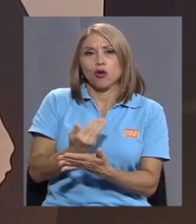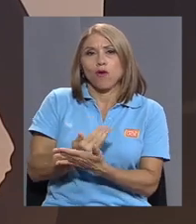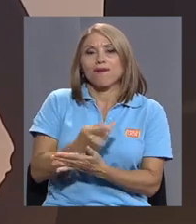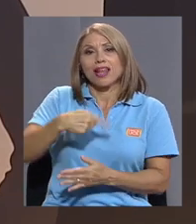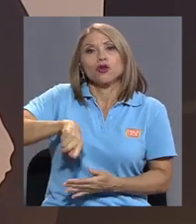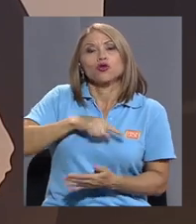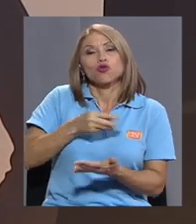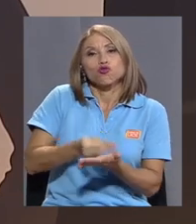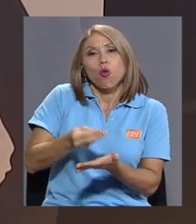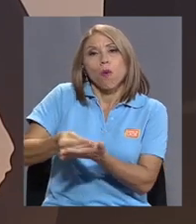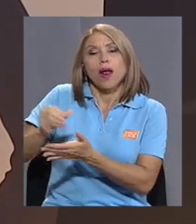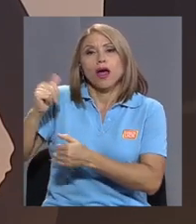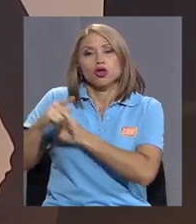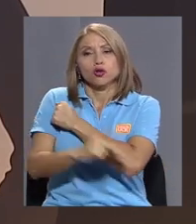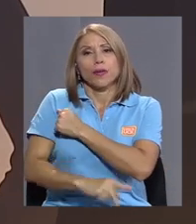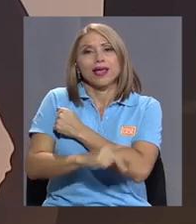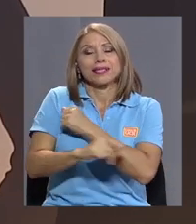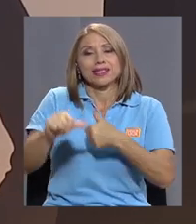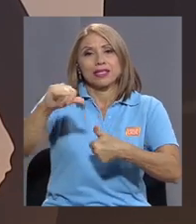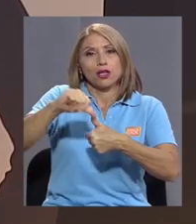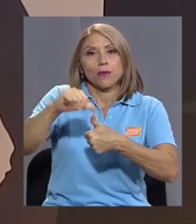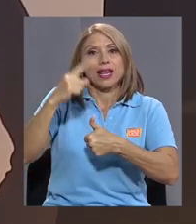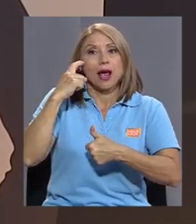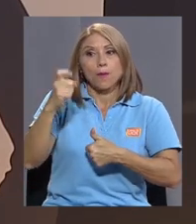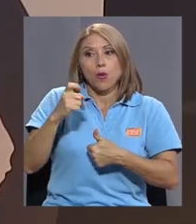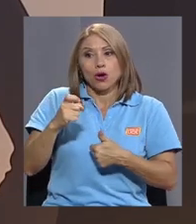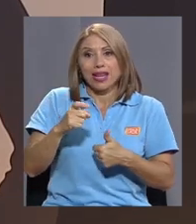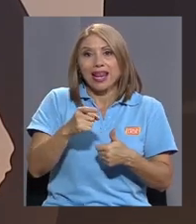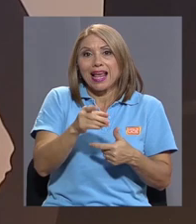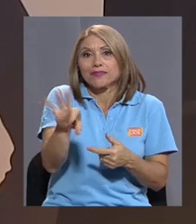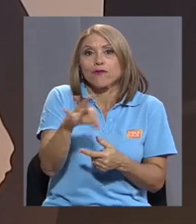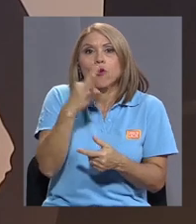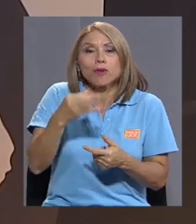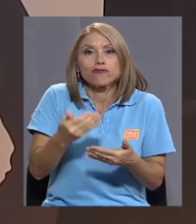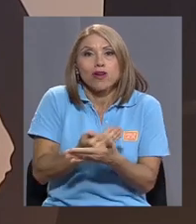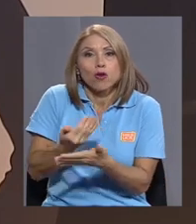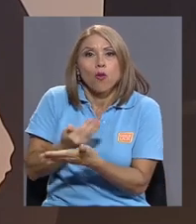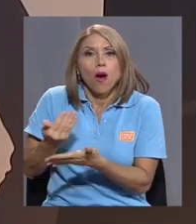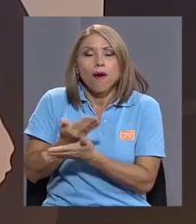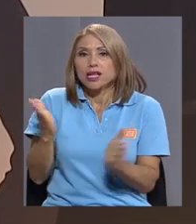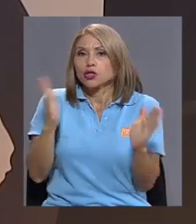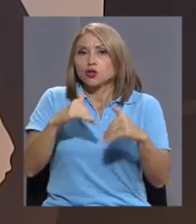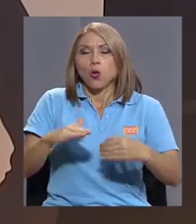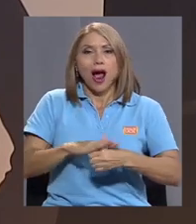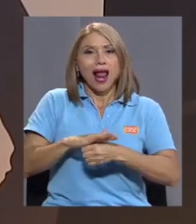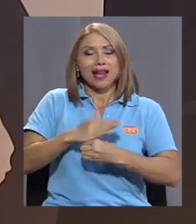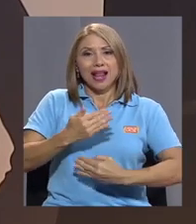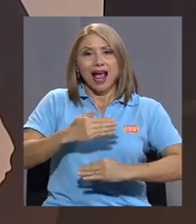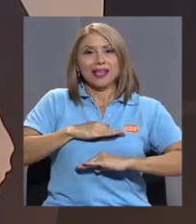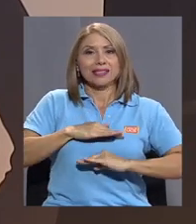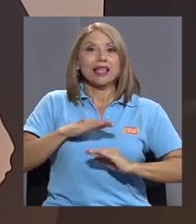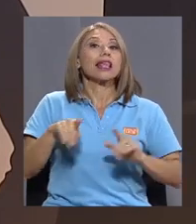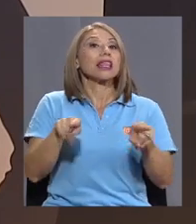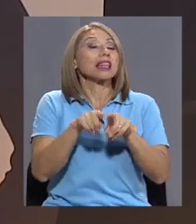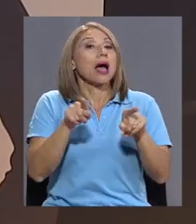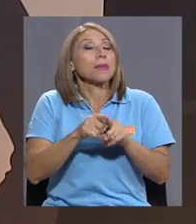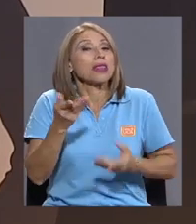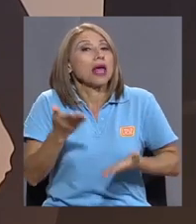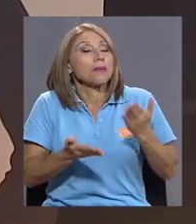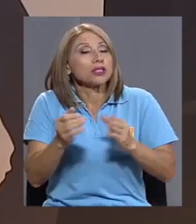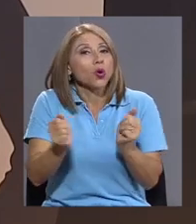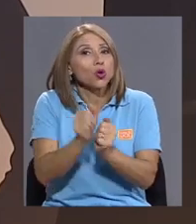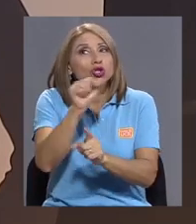de Centroamérica porque las fuentes renovables no alcanzan. Y posiblemente, con un fenómeno del niño bastante